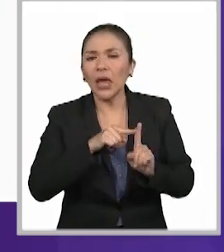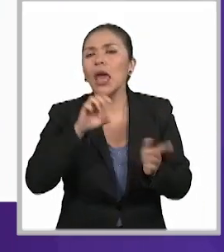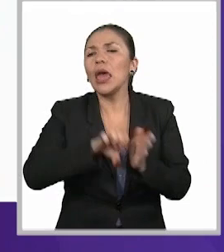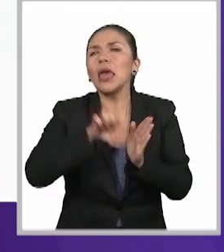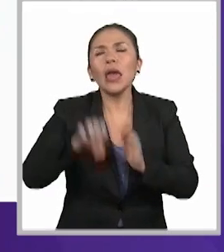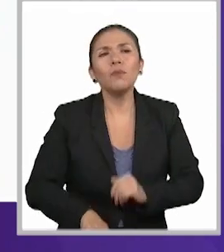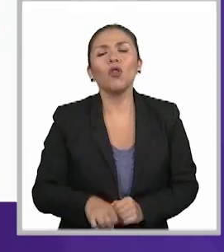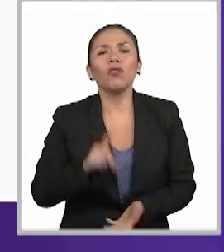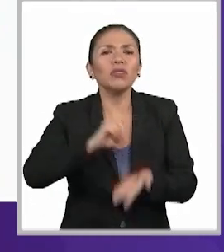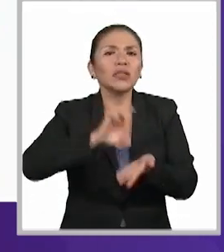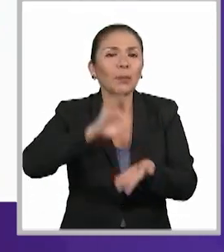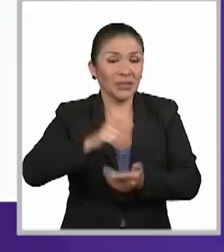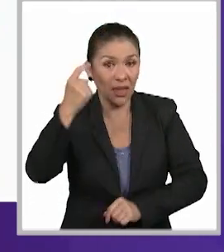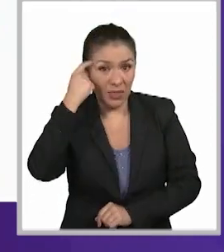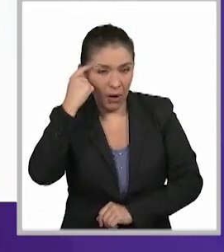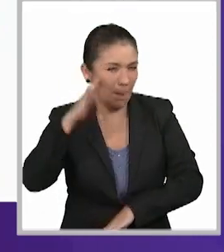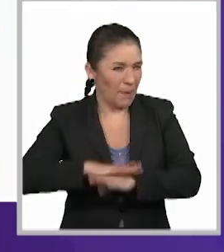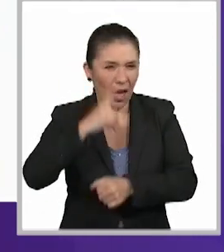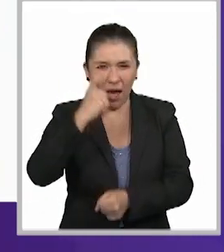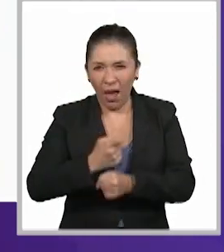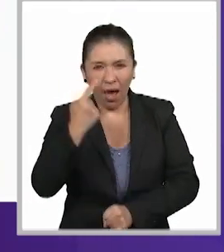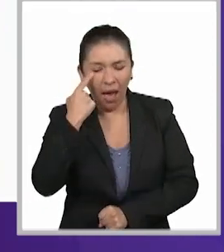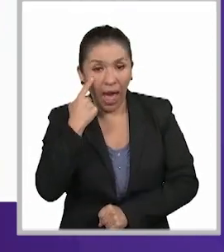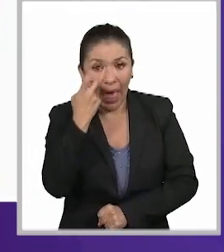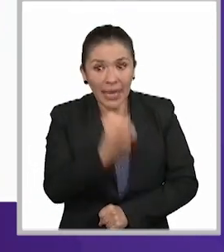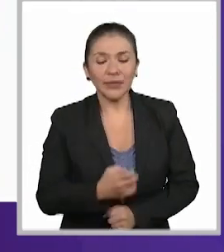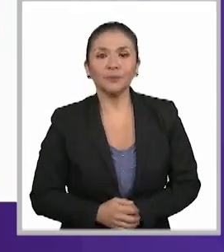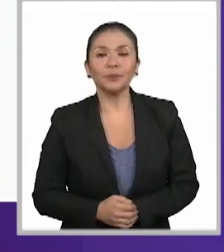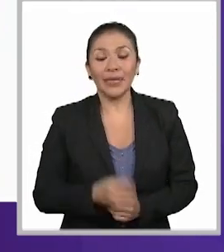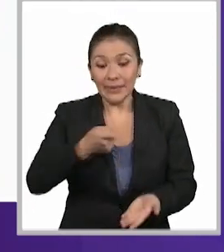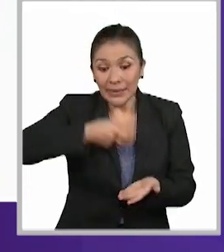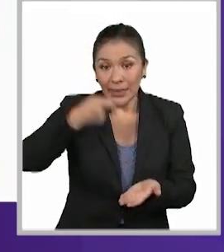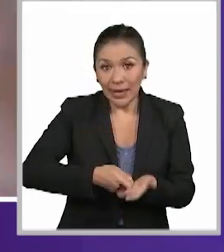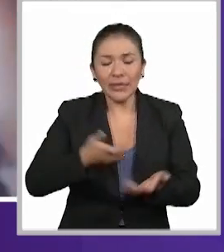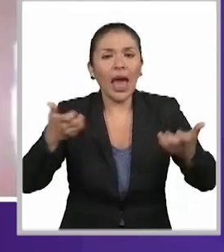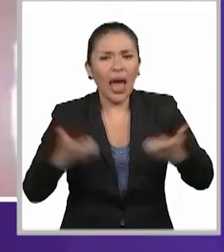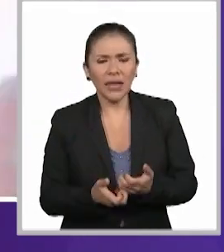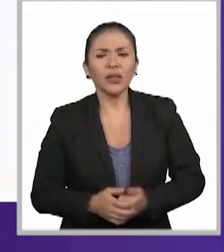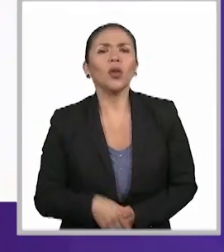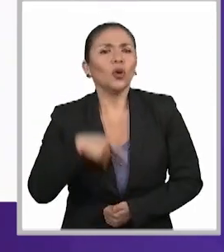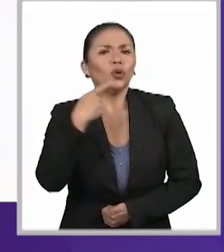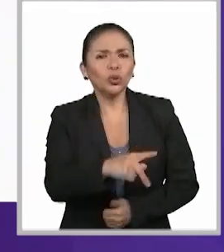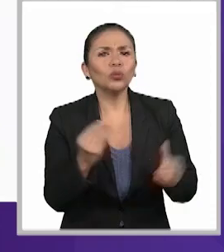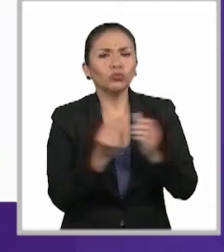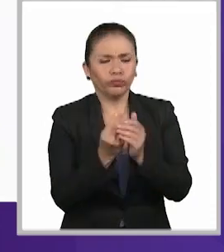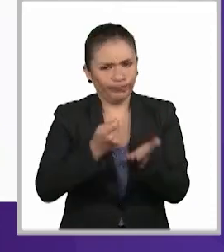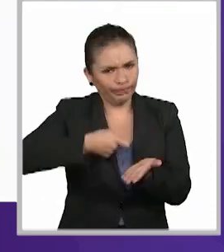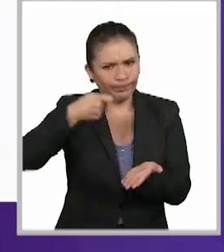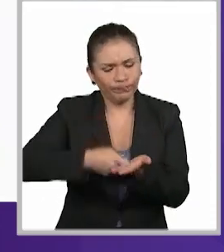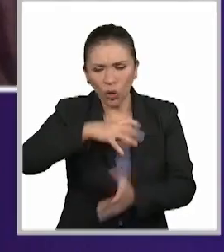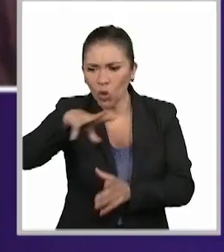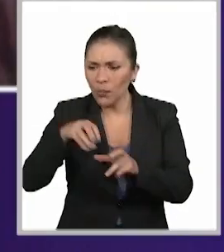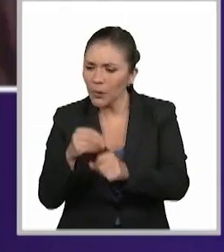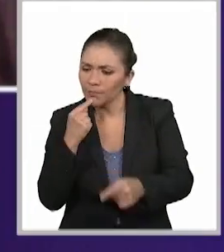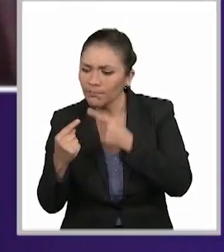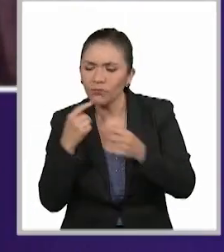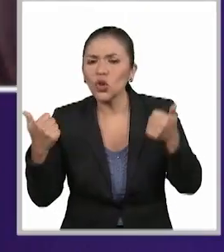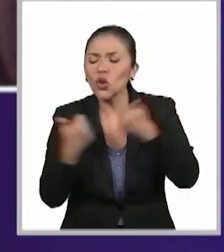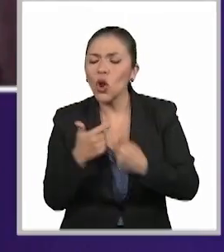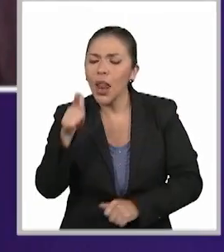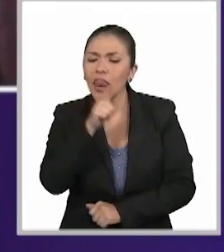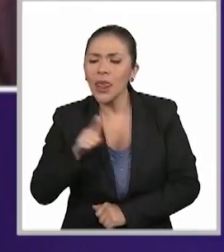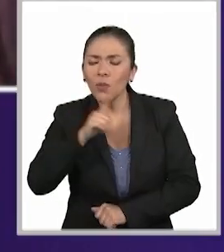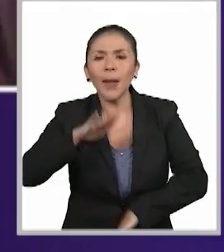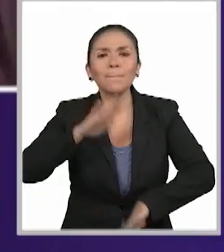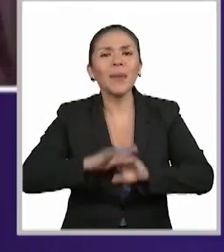especialmente discapacidad intelectual. Y es una sentencia que se hace, forma parte integral de la propia sentencia y se hace con un